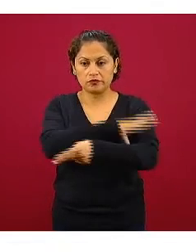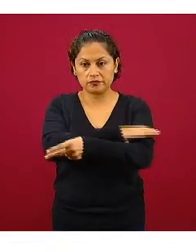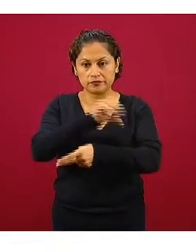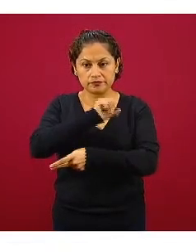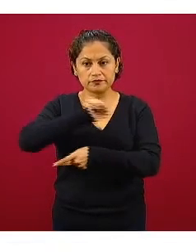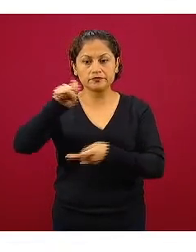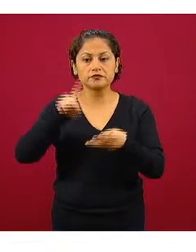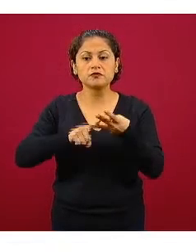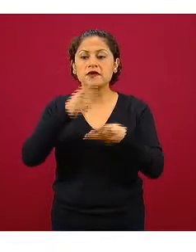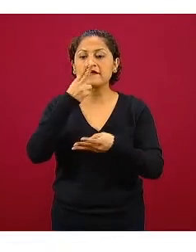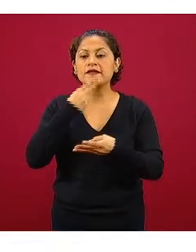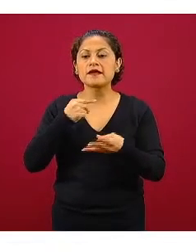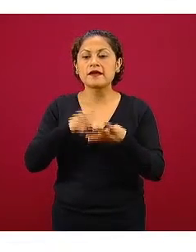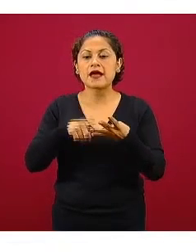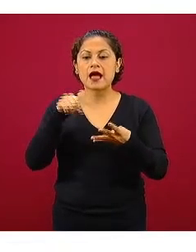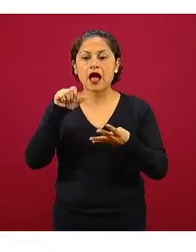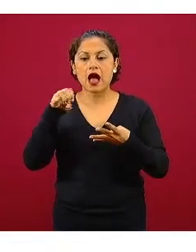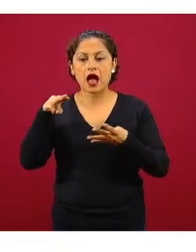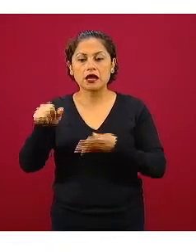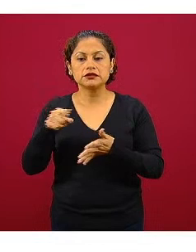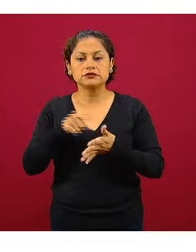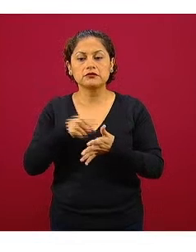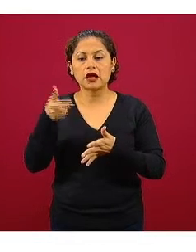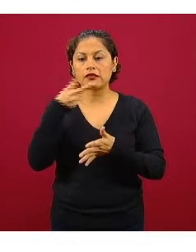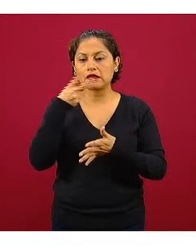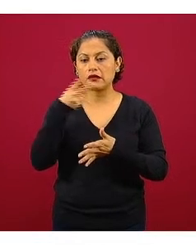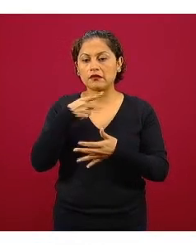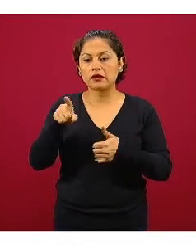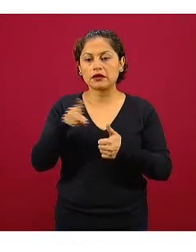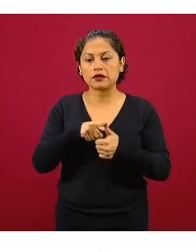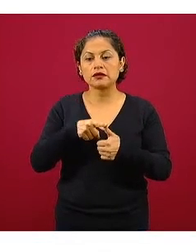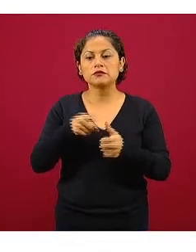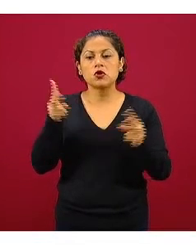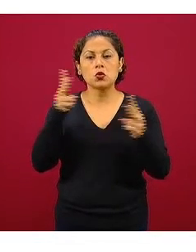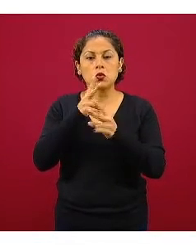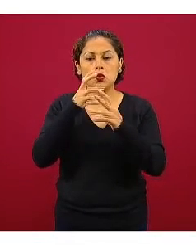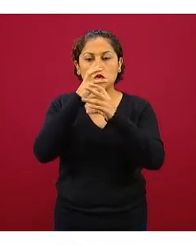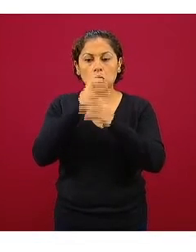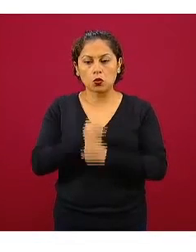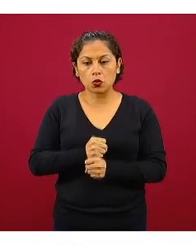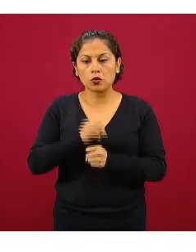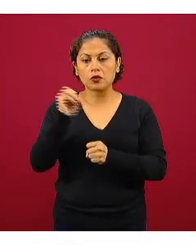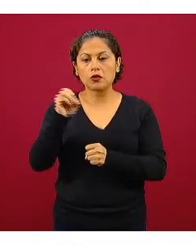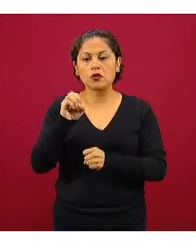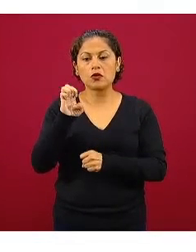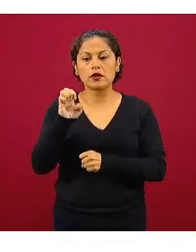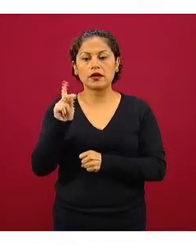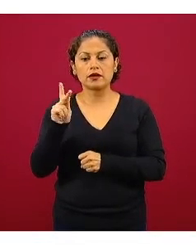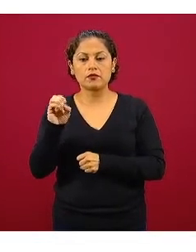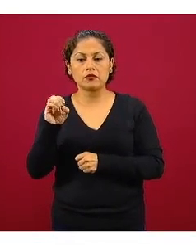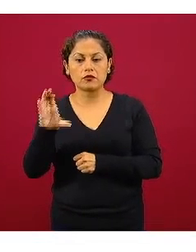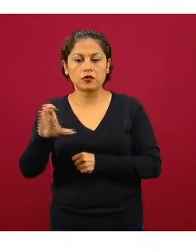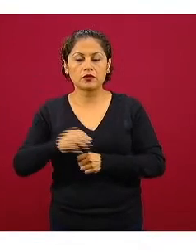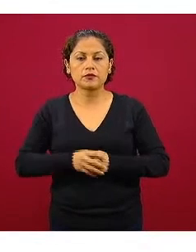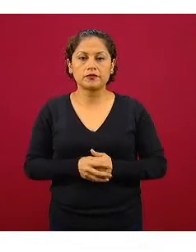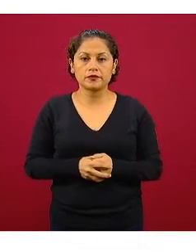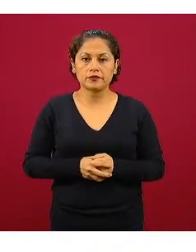inmunosupresión enfermedad cardiovascular y enfermedad pulmonar obstructiva crónica EPOC la siguiente